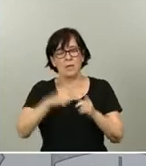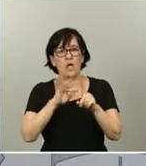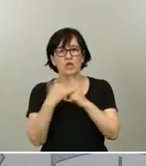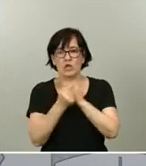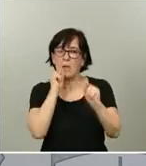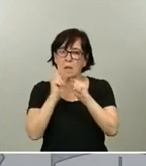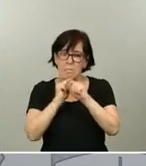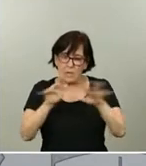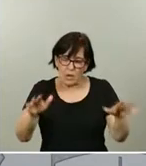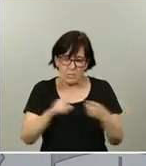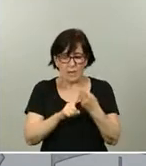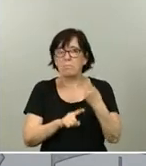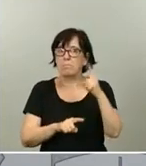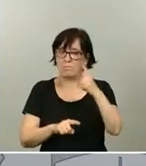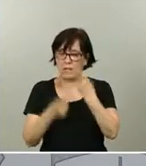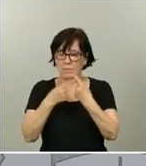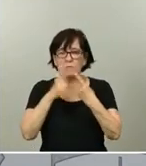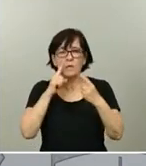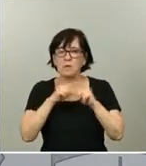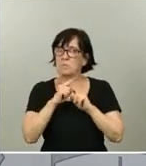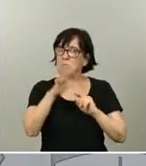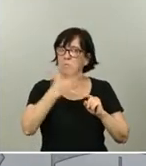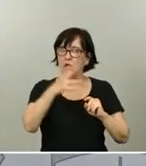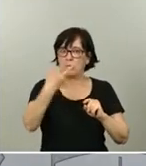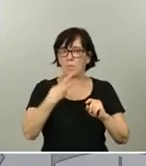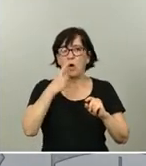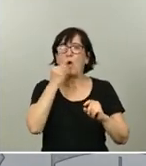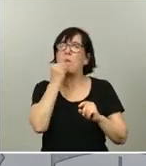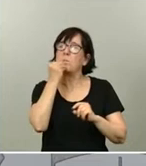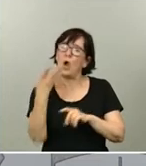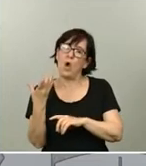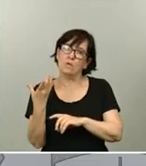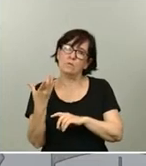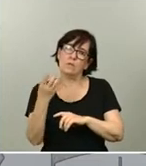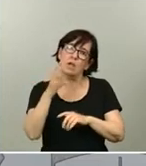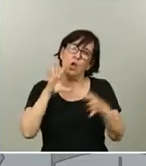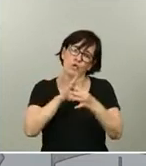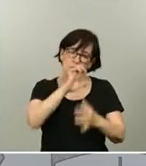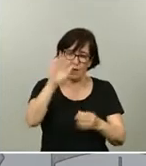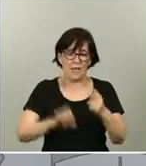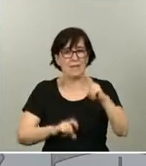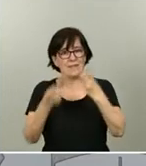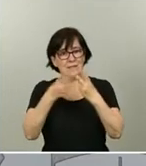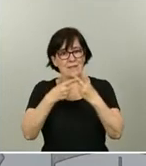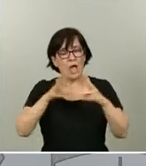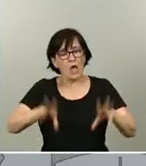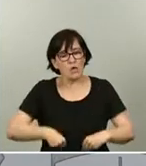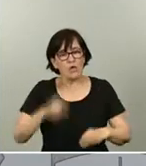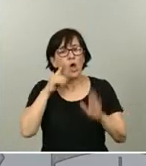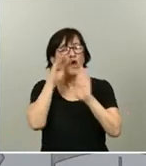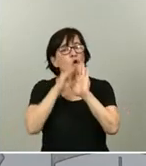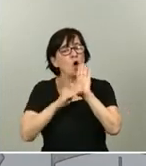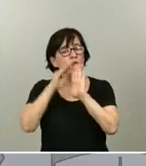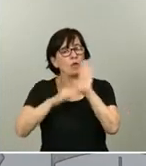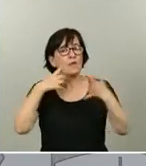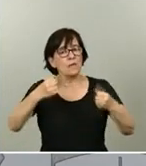deberá ser análoga o mejor a la de la Unión Europea. En segundo lugar, deberán asumir ciertas condiciones sanitarias en